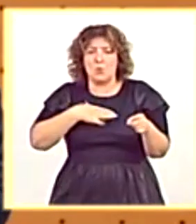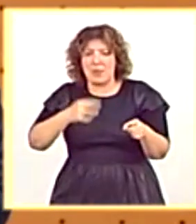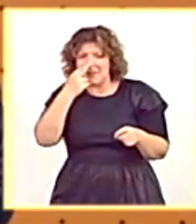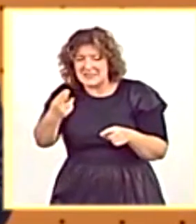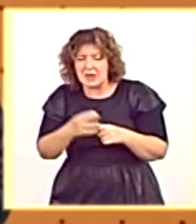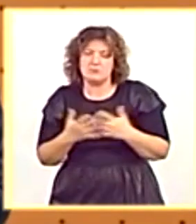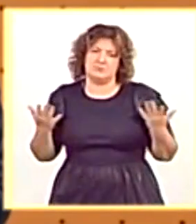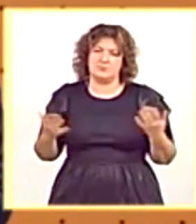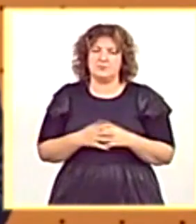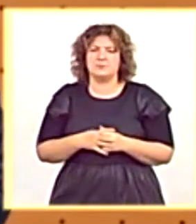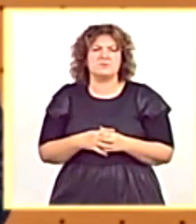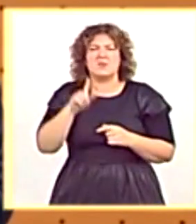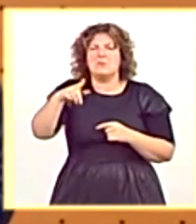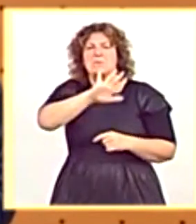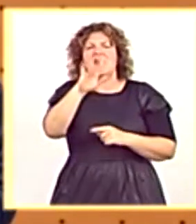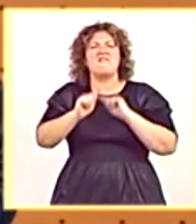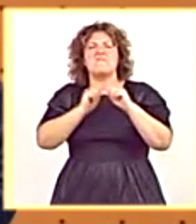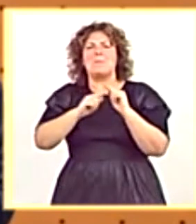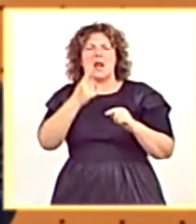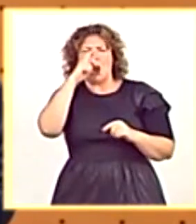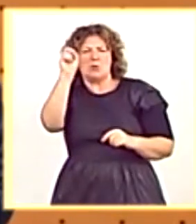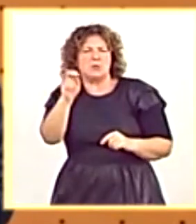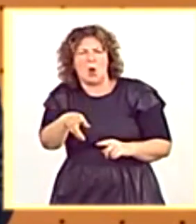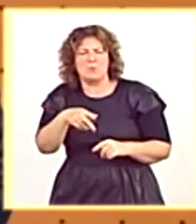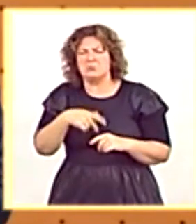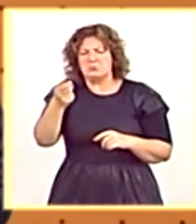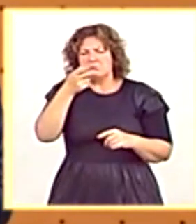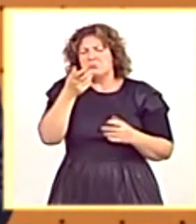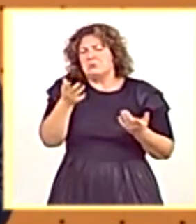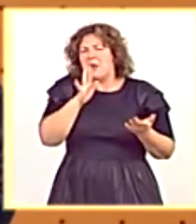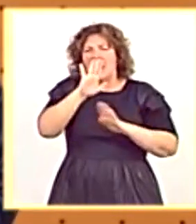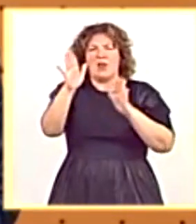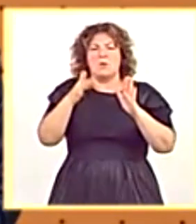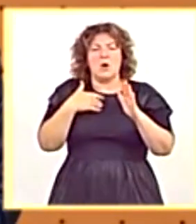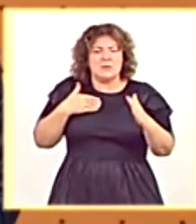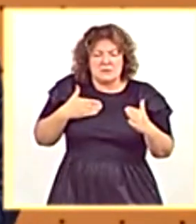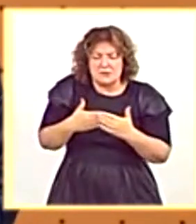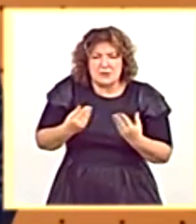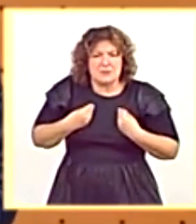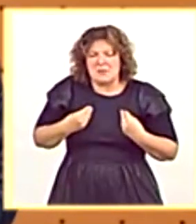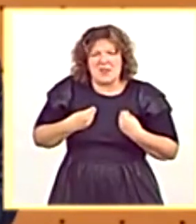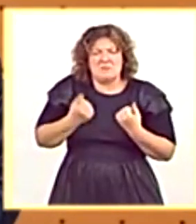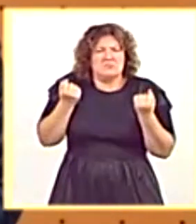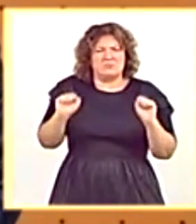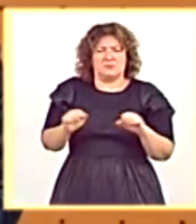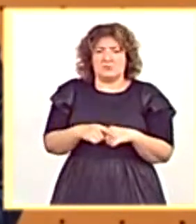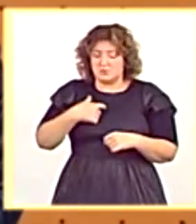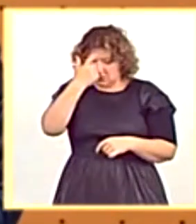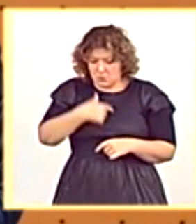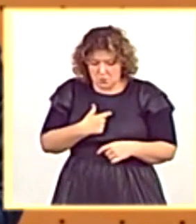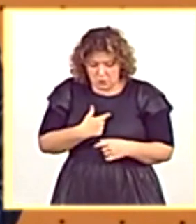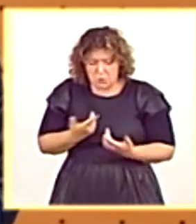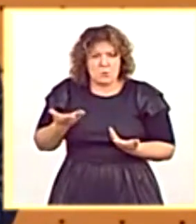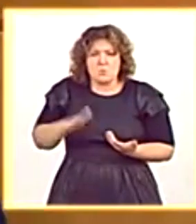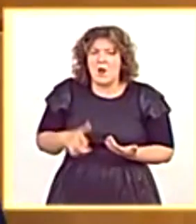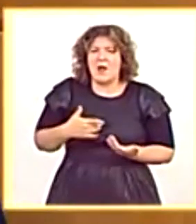Les ha dado igual incluso que las personas estuvieran en sus últimos momentos de vida. ¿Se imagina, señor Presidente, morir sin un hijo